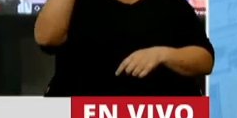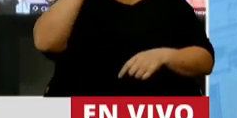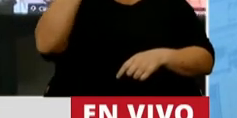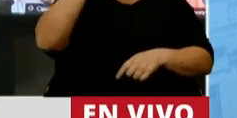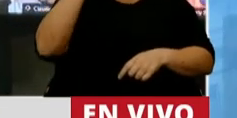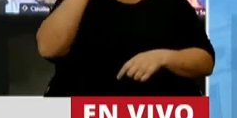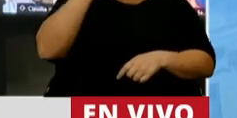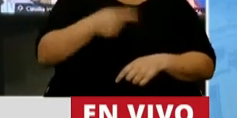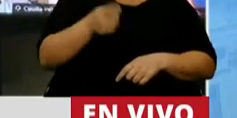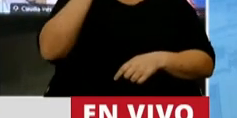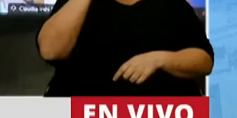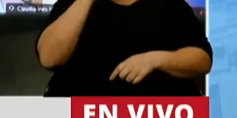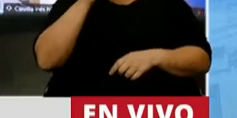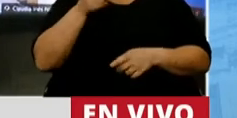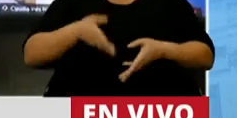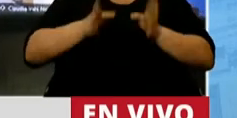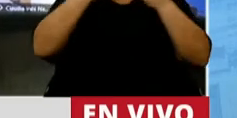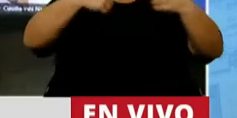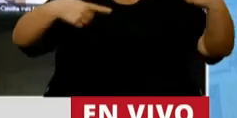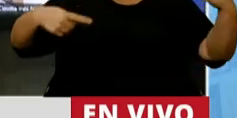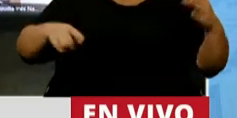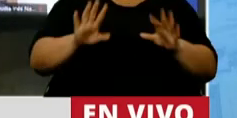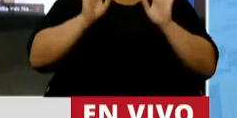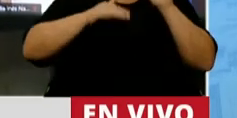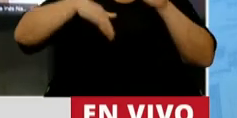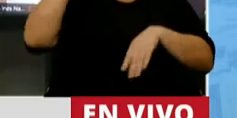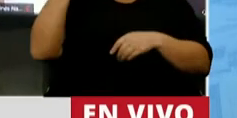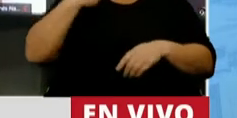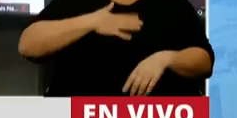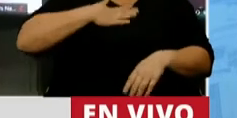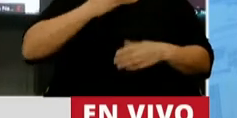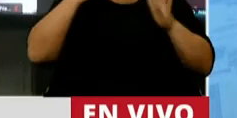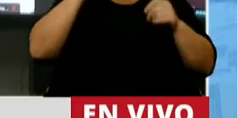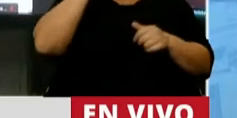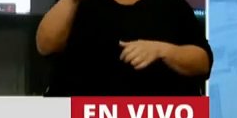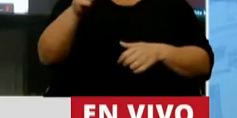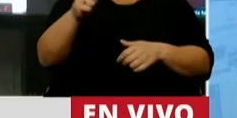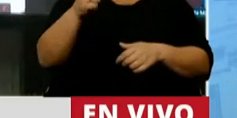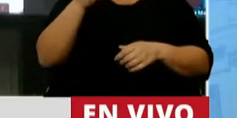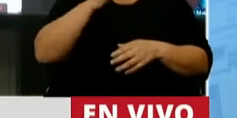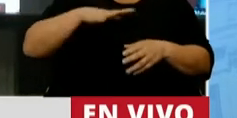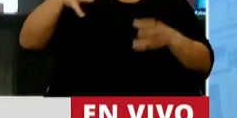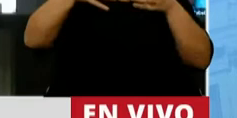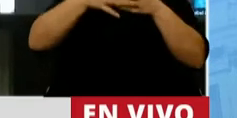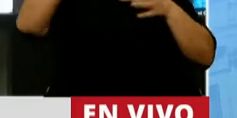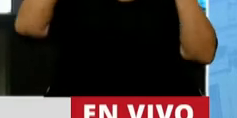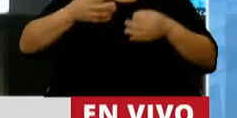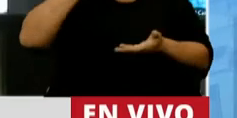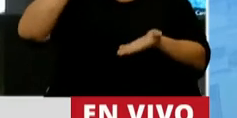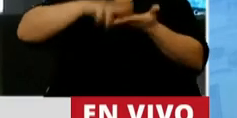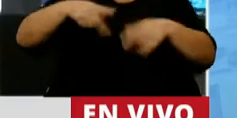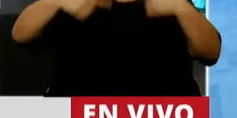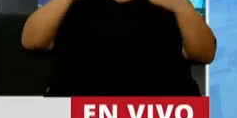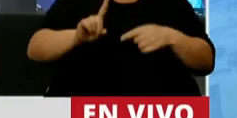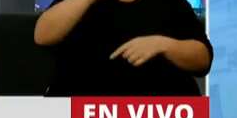119, 14 y otras tantas. Pero sobre todo celebro el logro de poder contar con un área especial aduanera en el